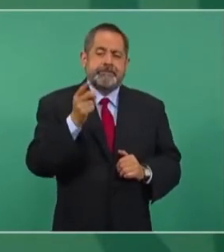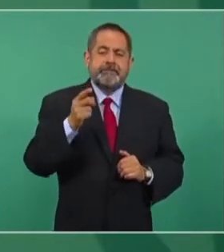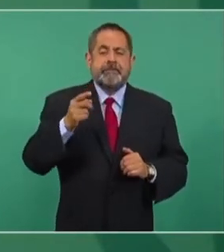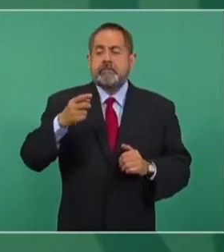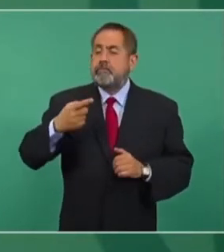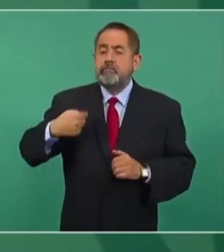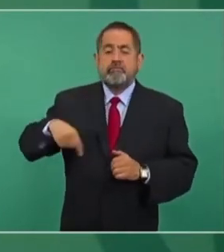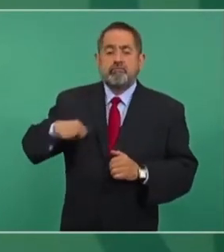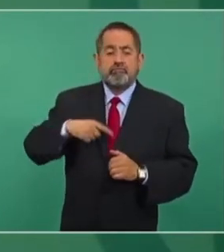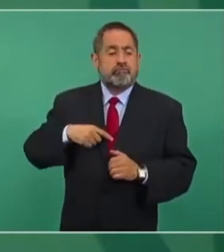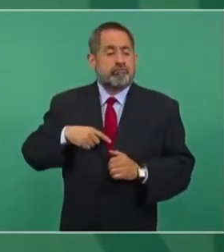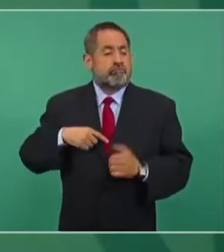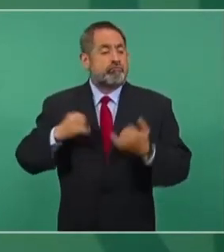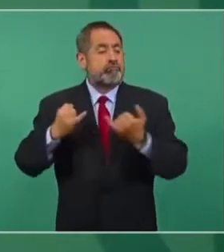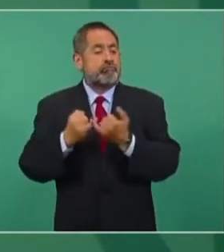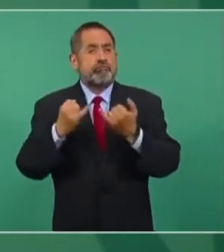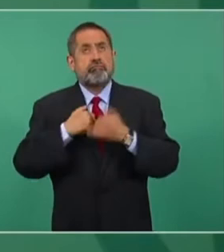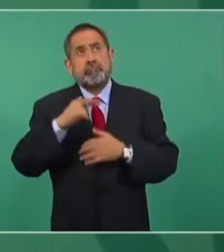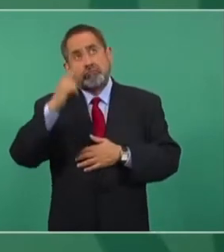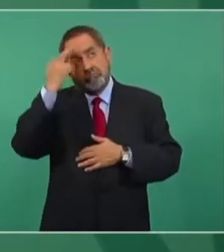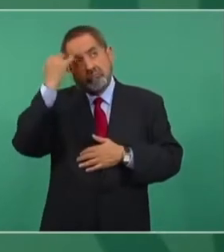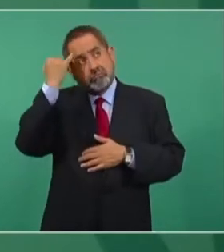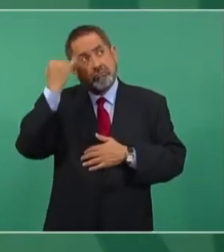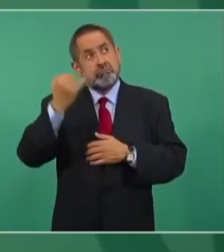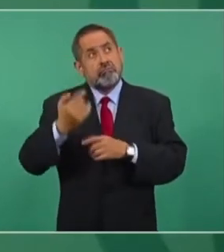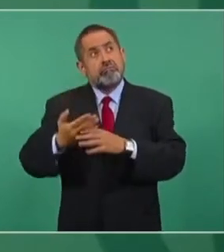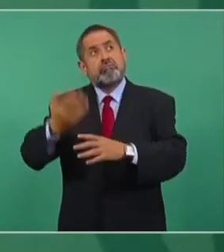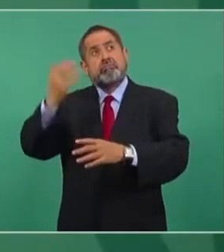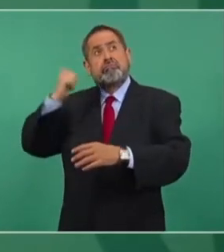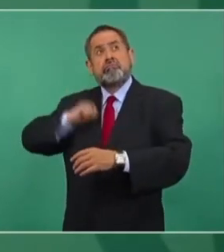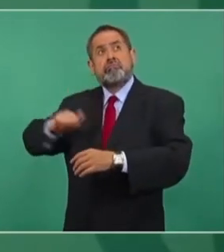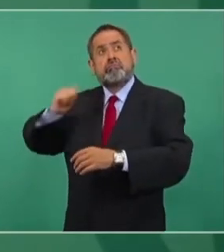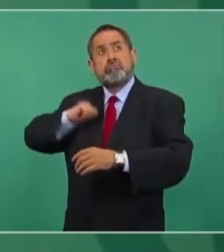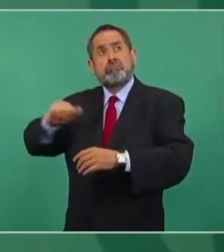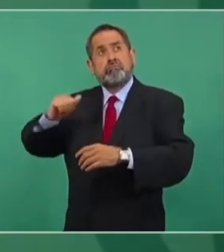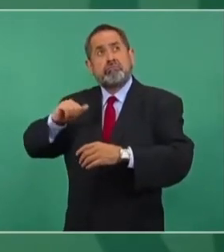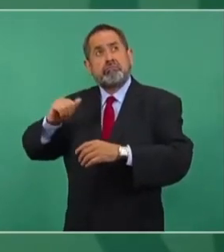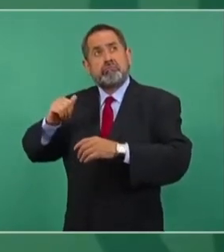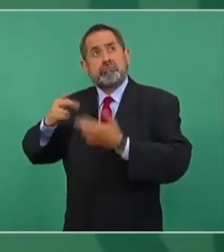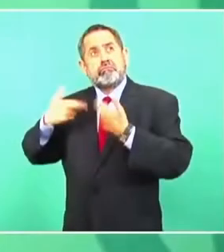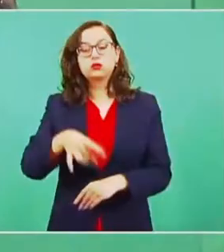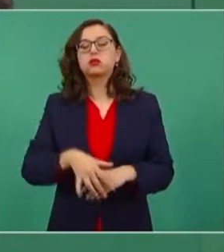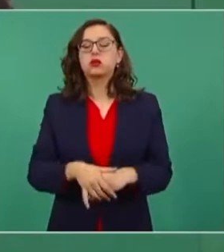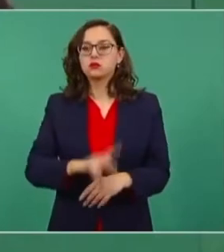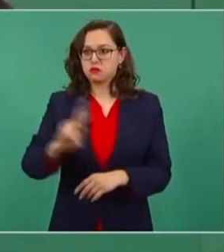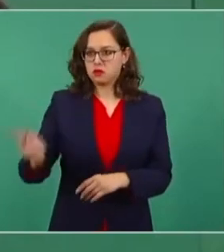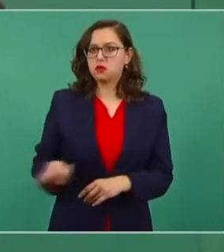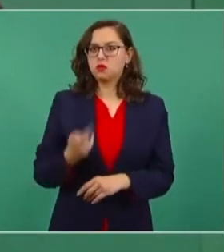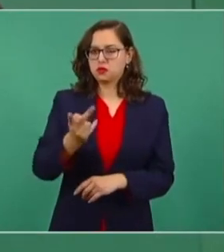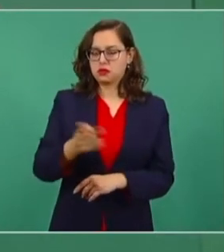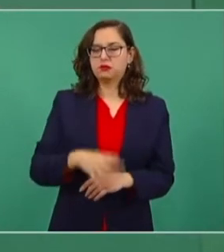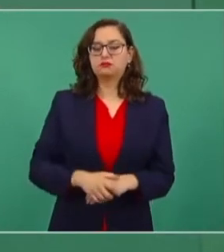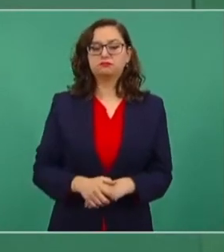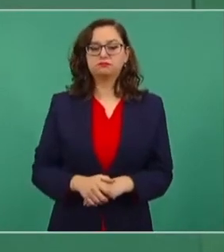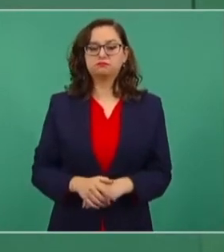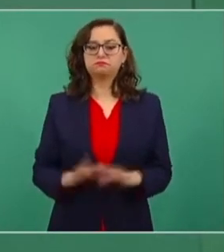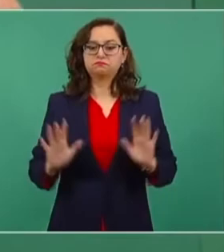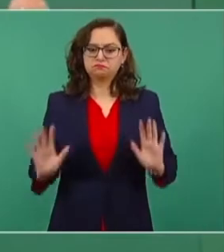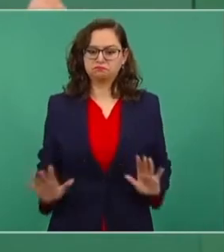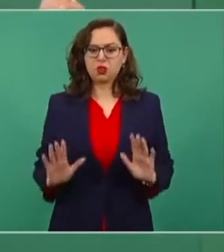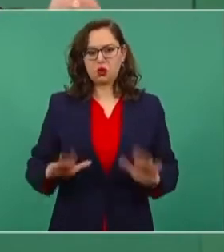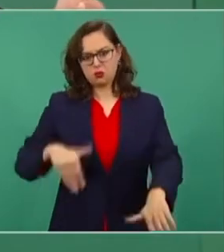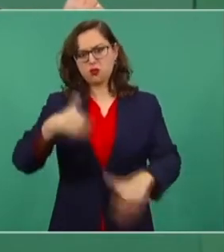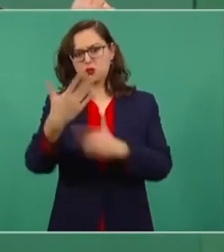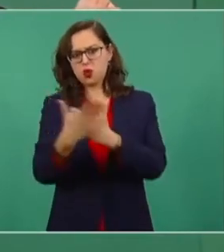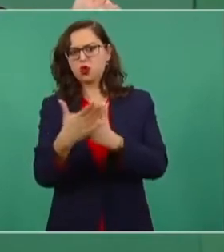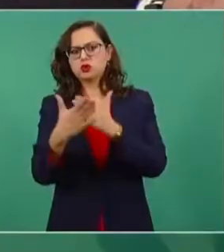representando el pasado, pero no, se garantiza que